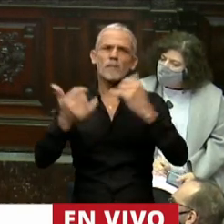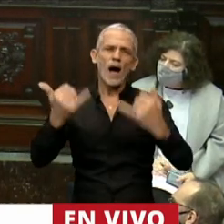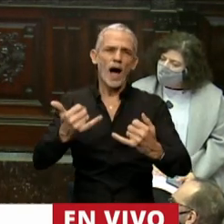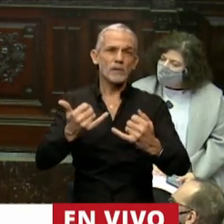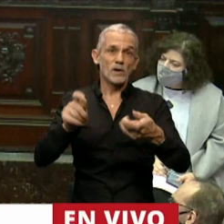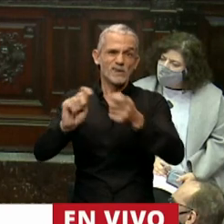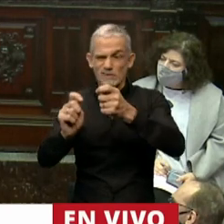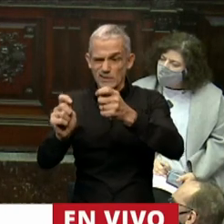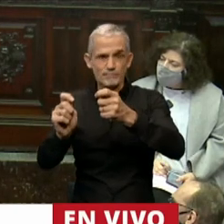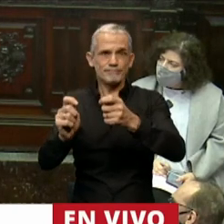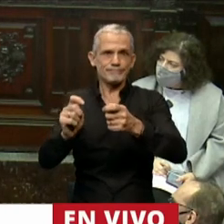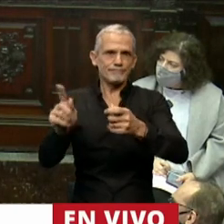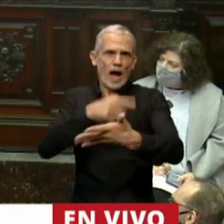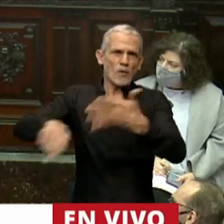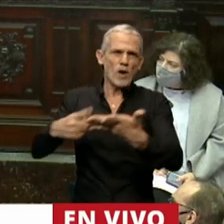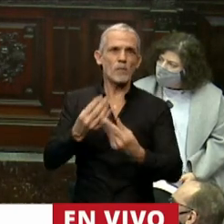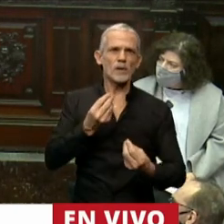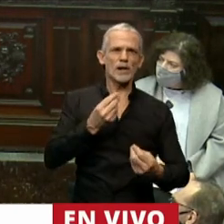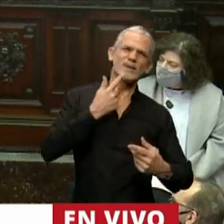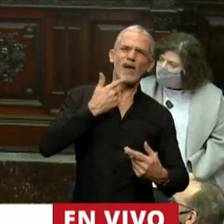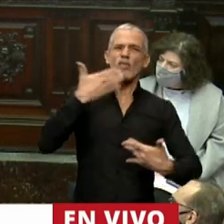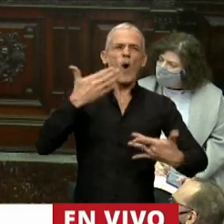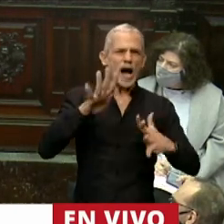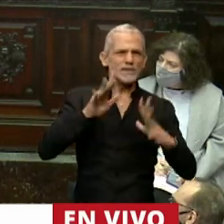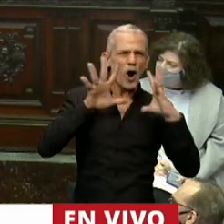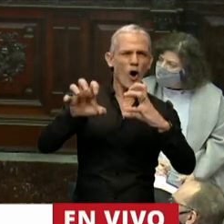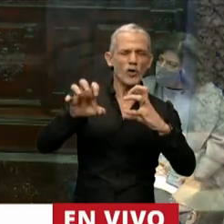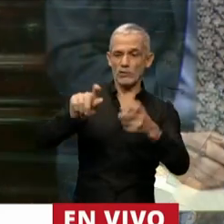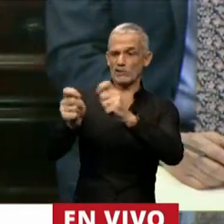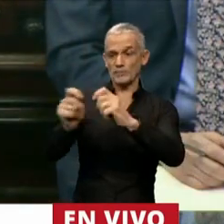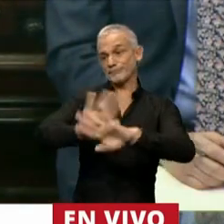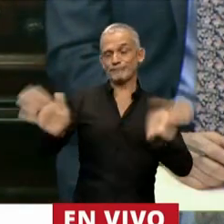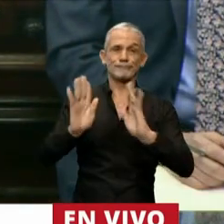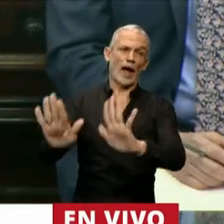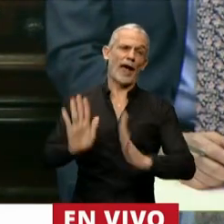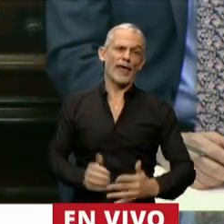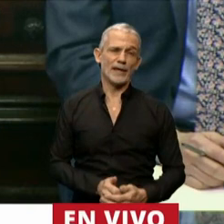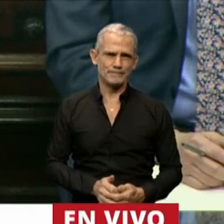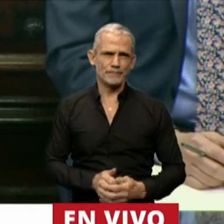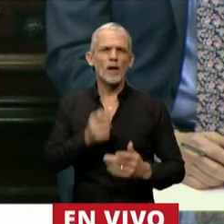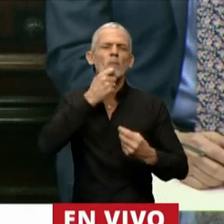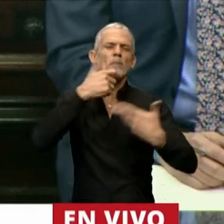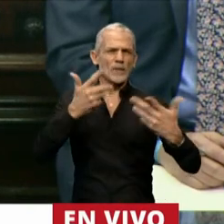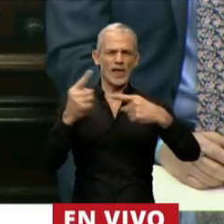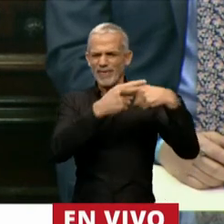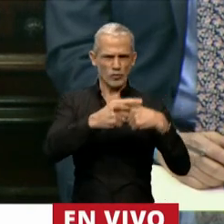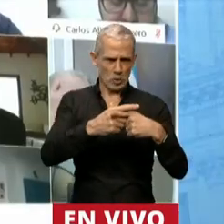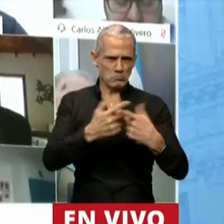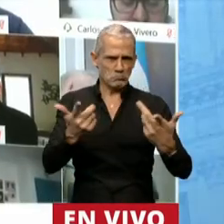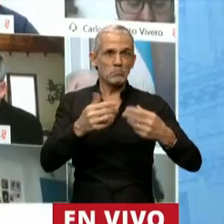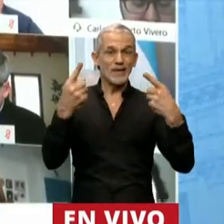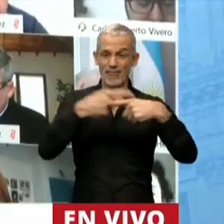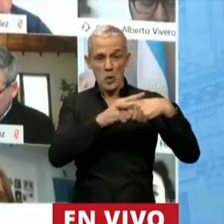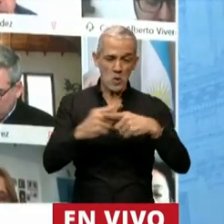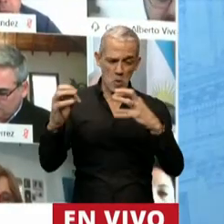quedan anuladas por cualquier discurso de odio. Miren, cuando una discusión se